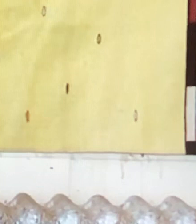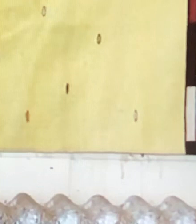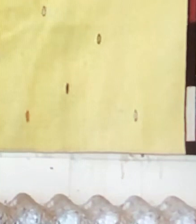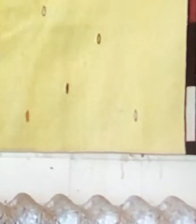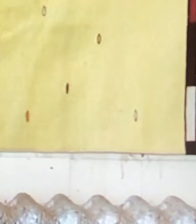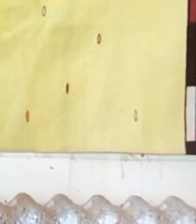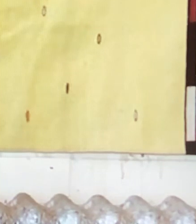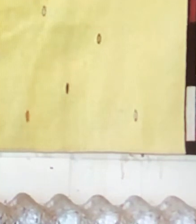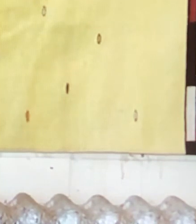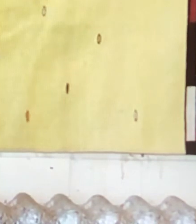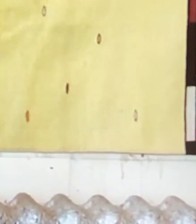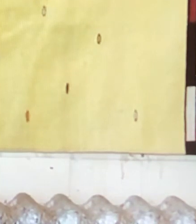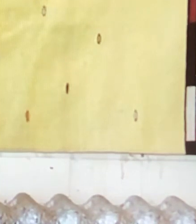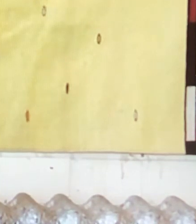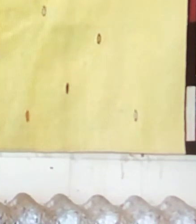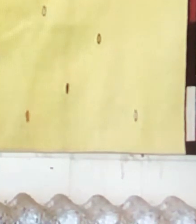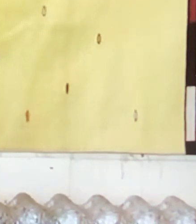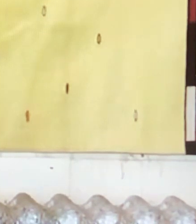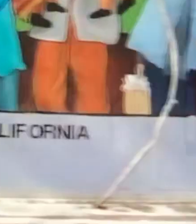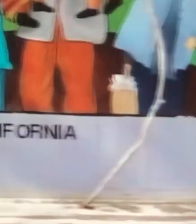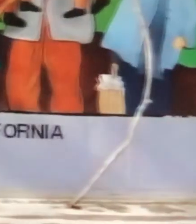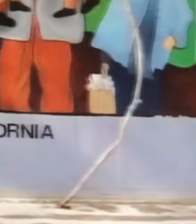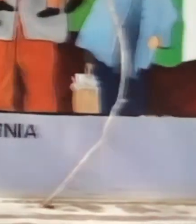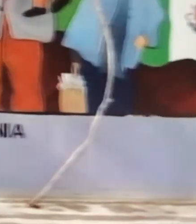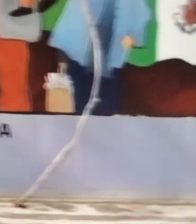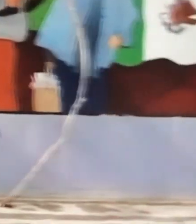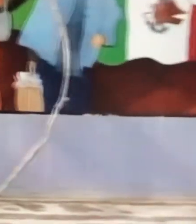como que no pertenecía ni aquí ni allá.